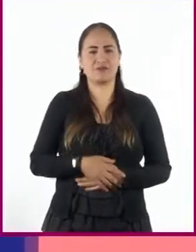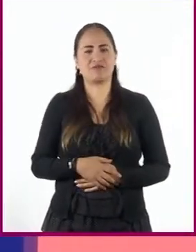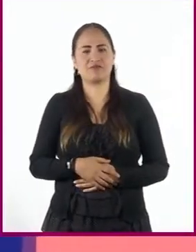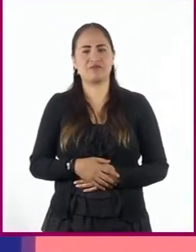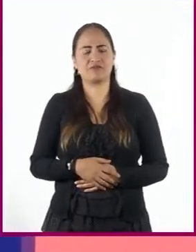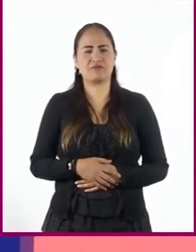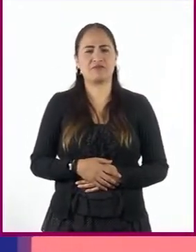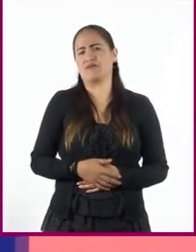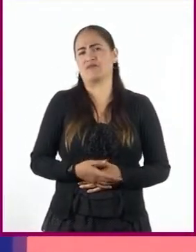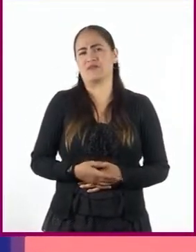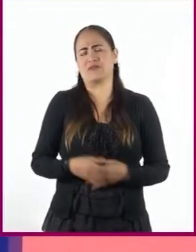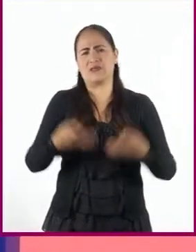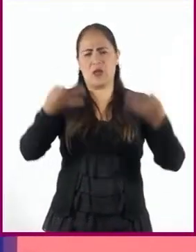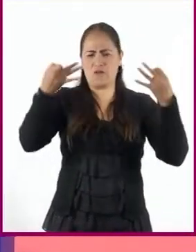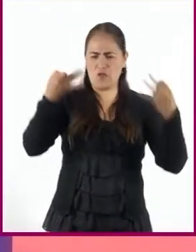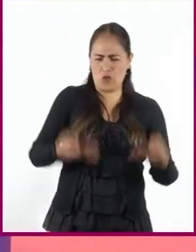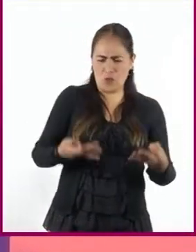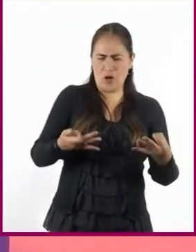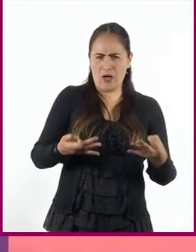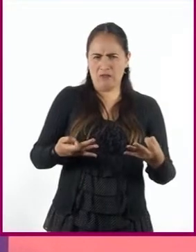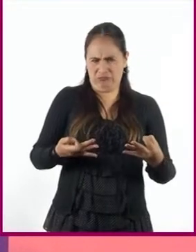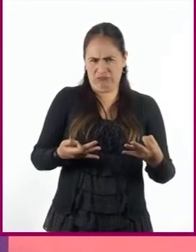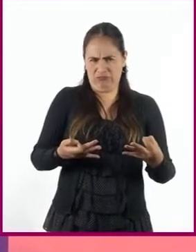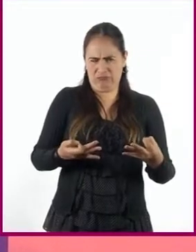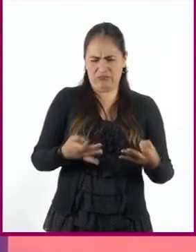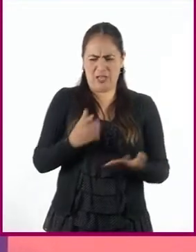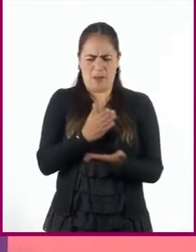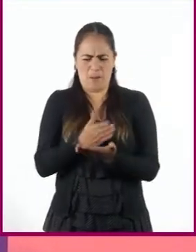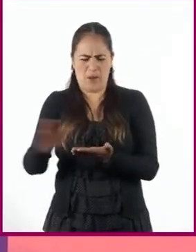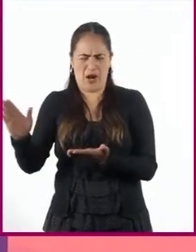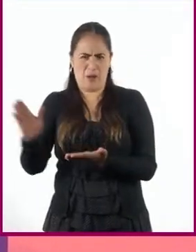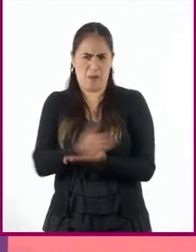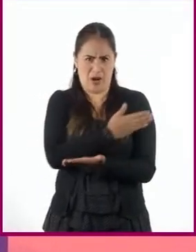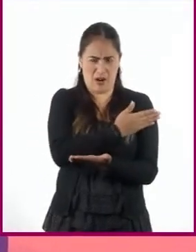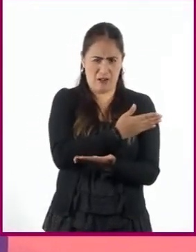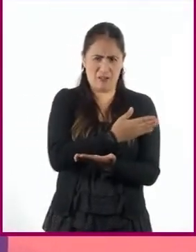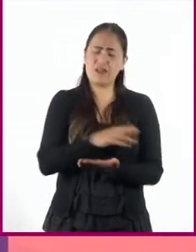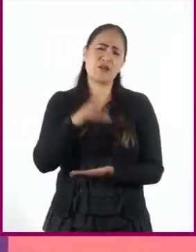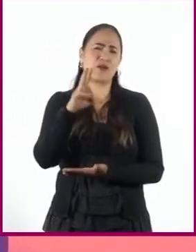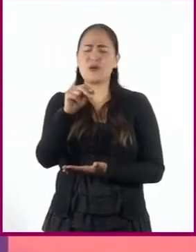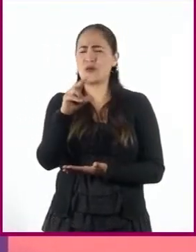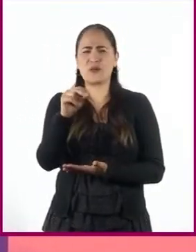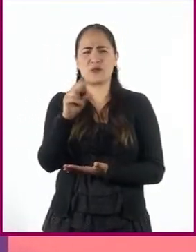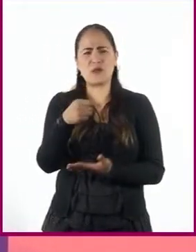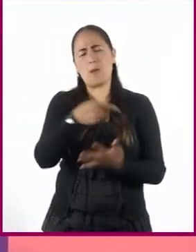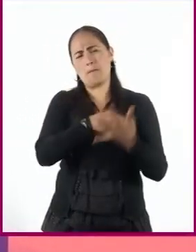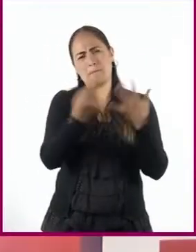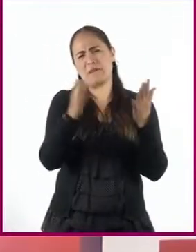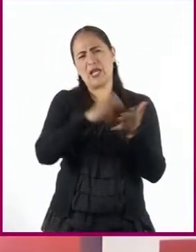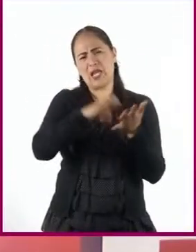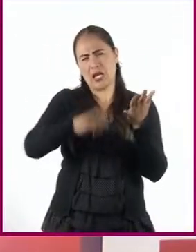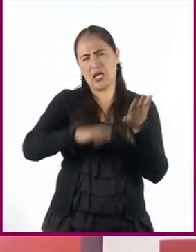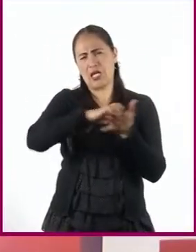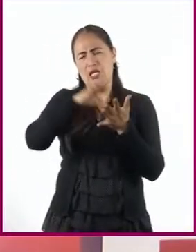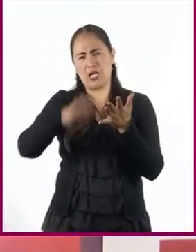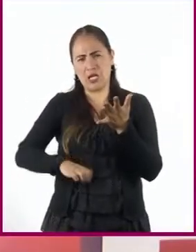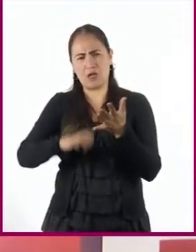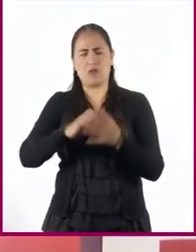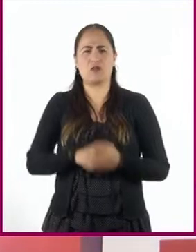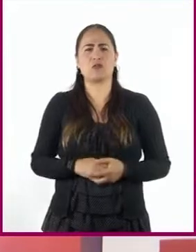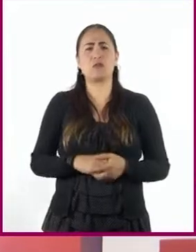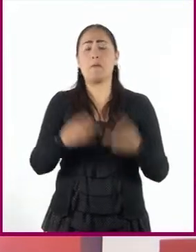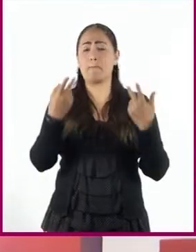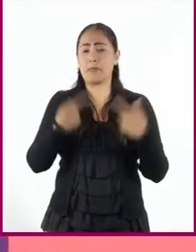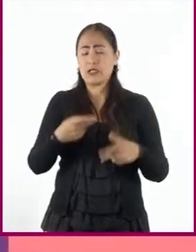es que existe el lenguaje formal y completamente ajeno y separado, sino que hay una enorme cantidad de ejemplos en medio y los